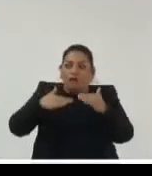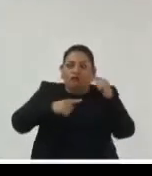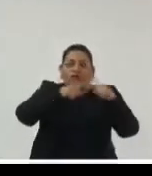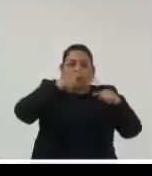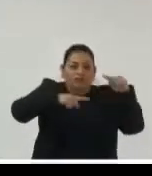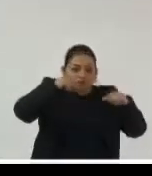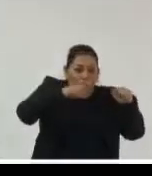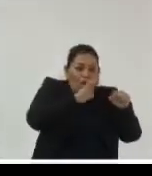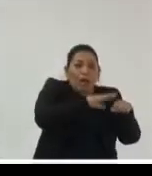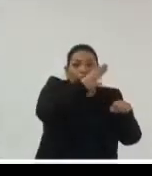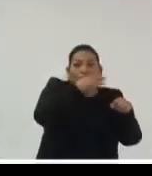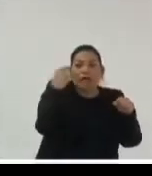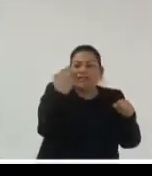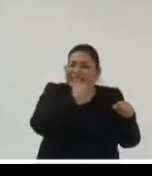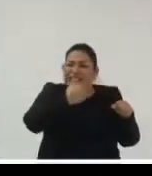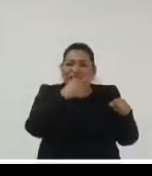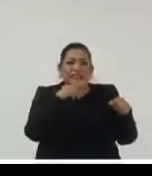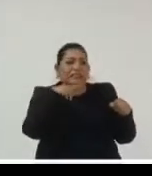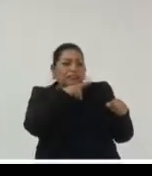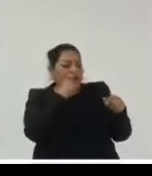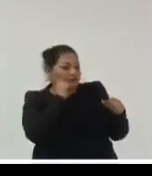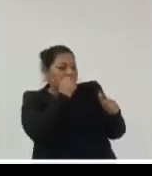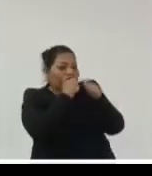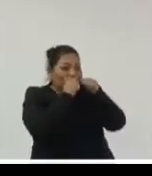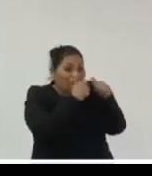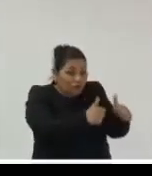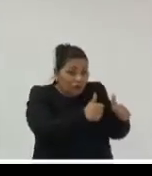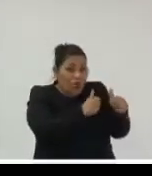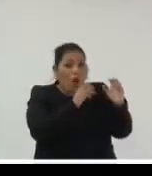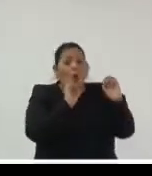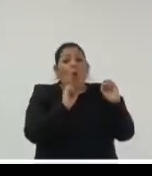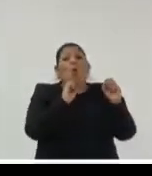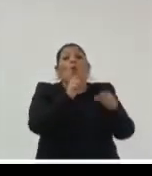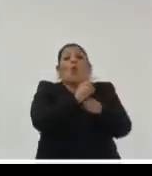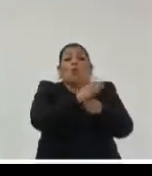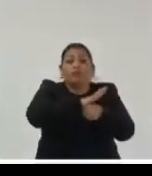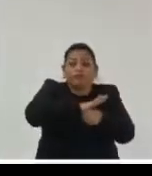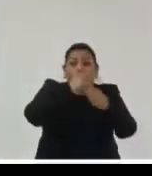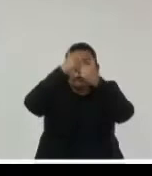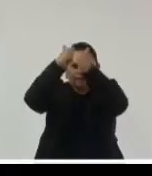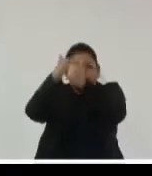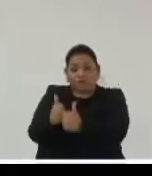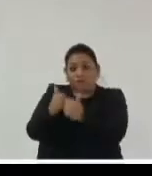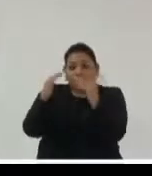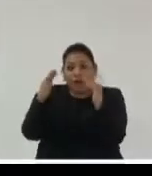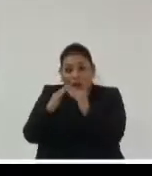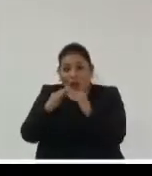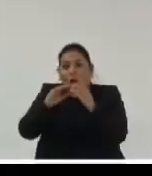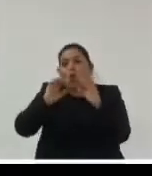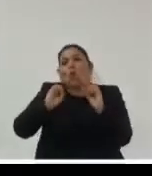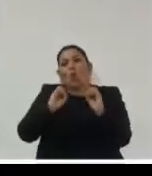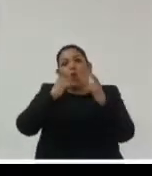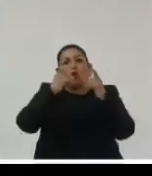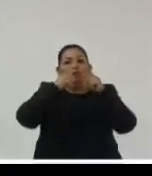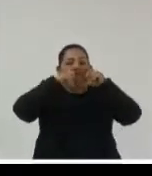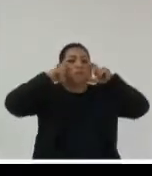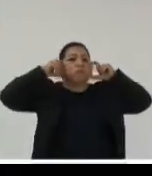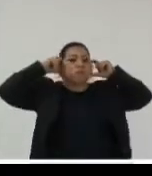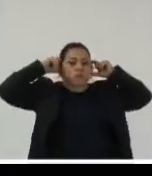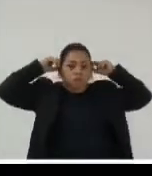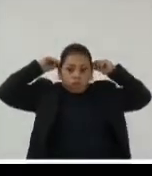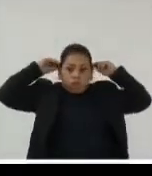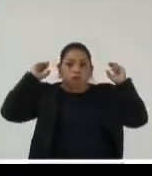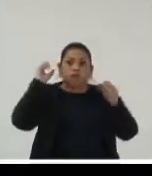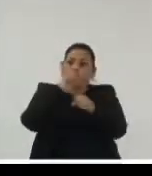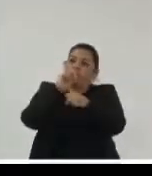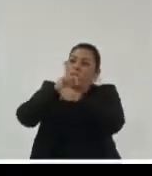es fácil darnos cuenta en el caso de Costa Rica que la implementación de las mascarillas verdaderamente fue un hito